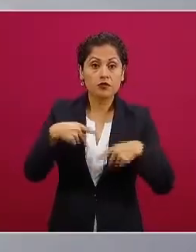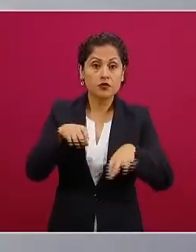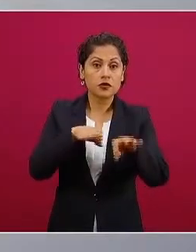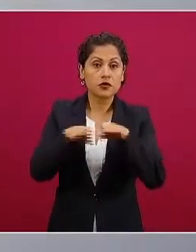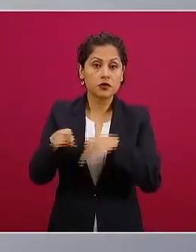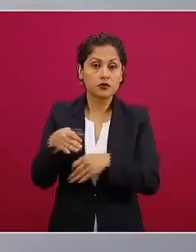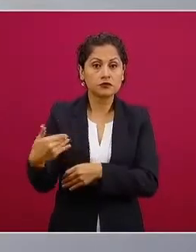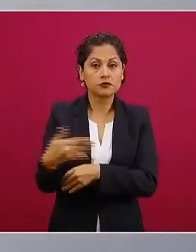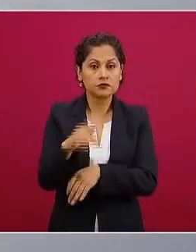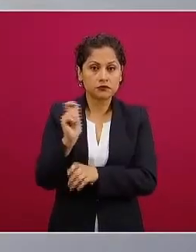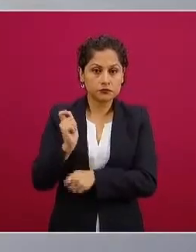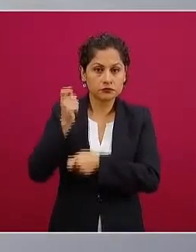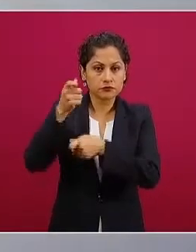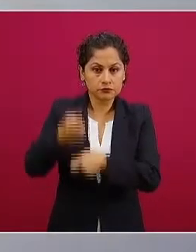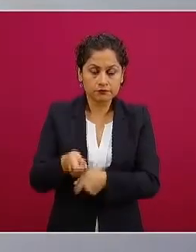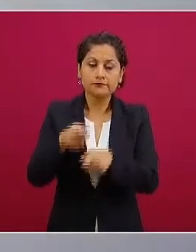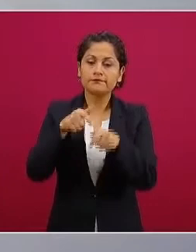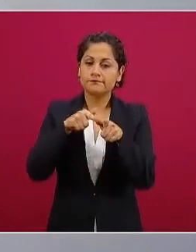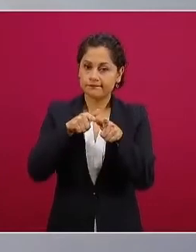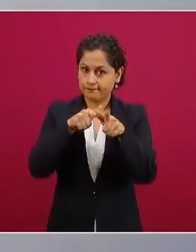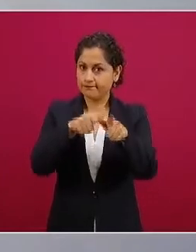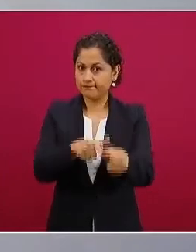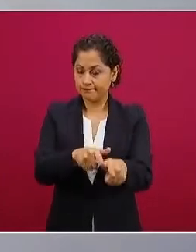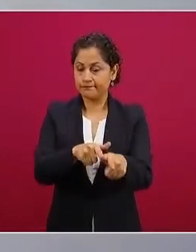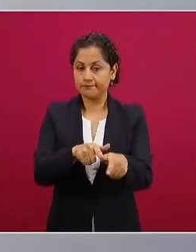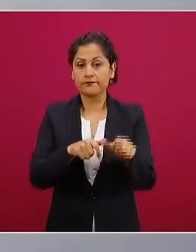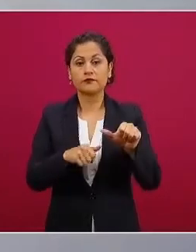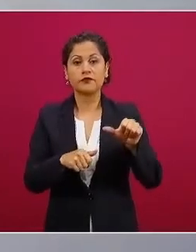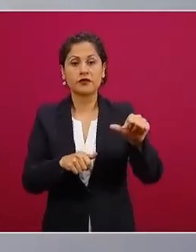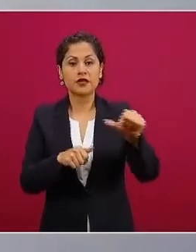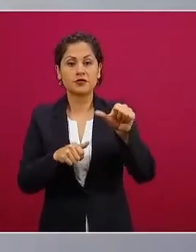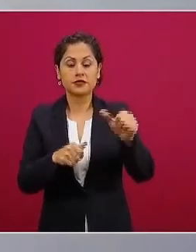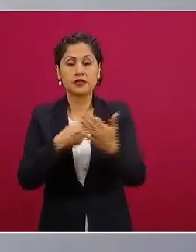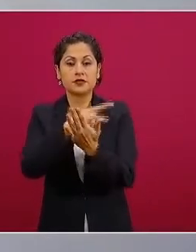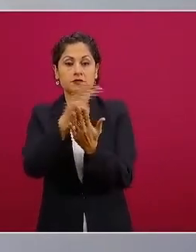Dieciséis, guardia nacional.